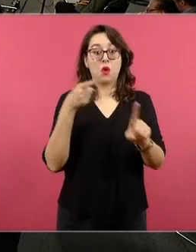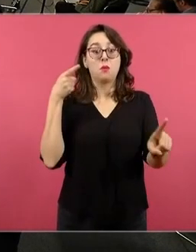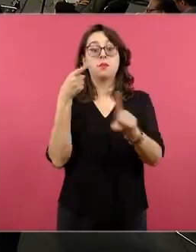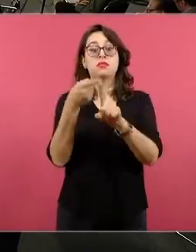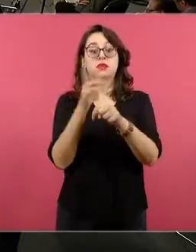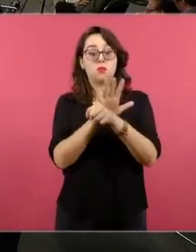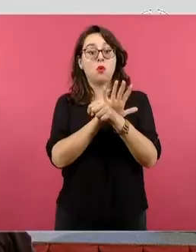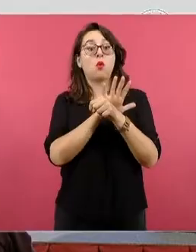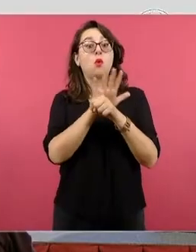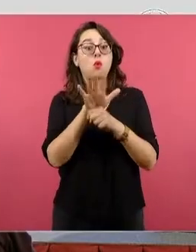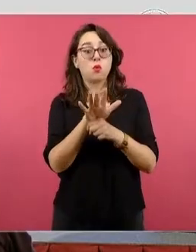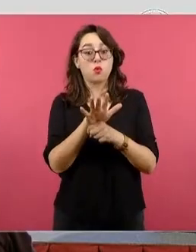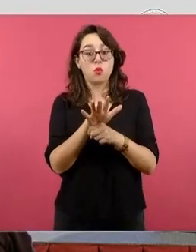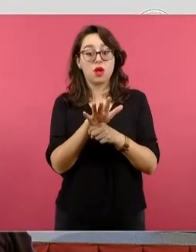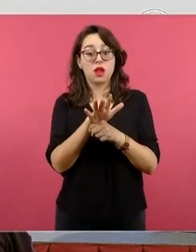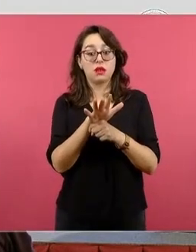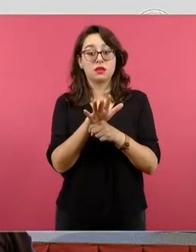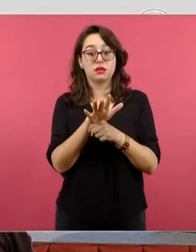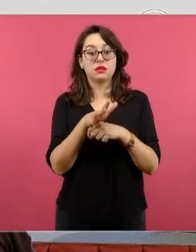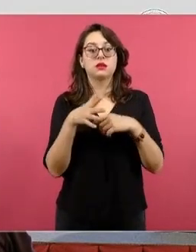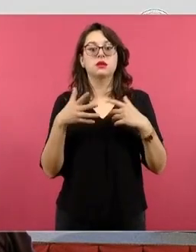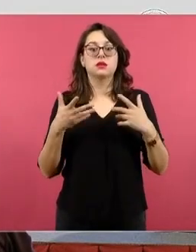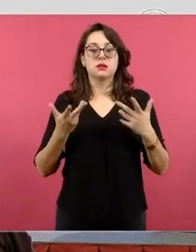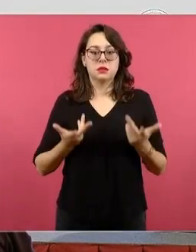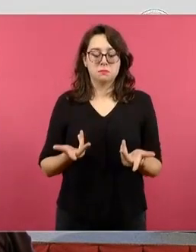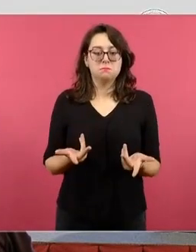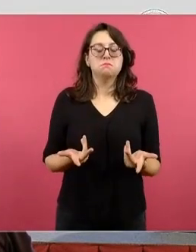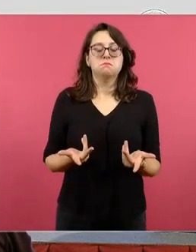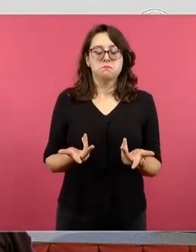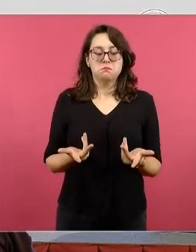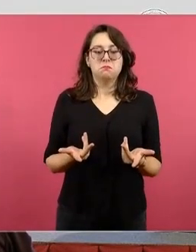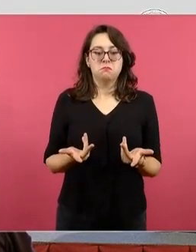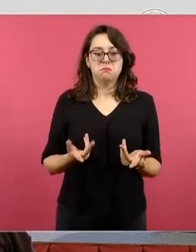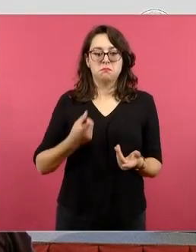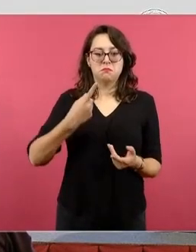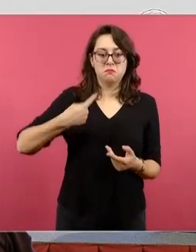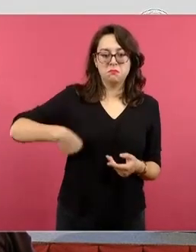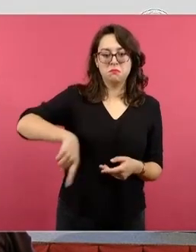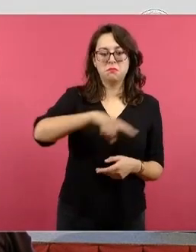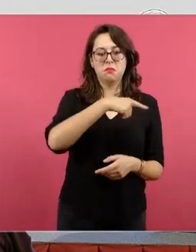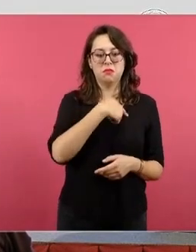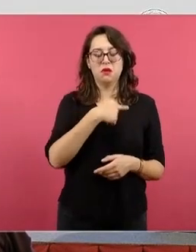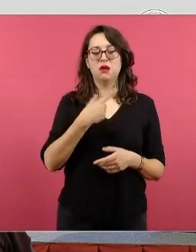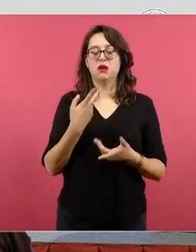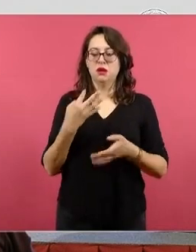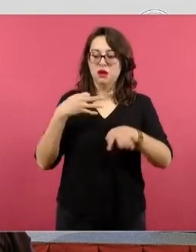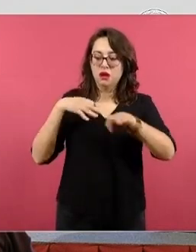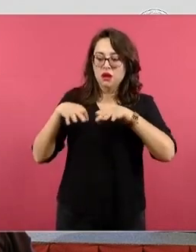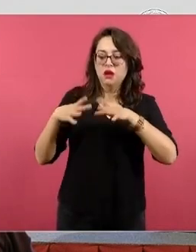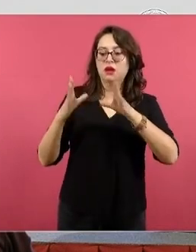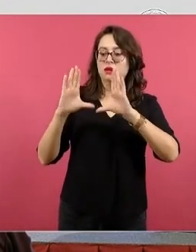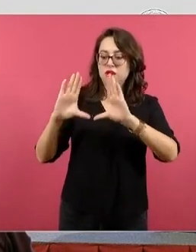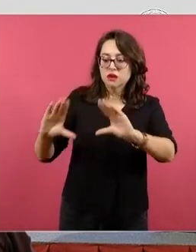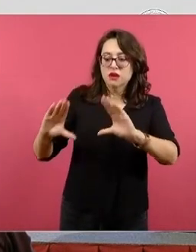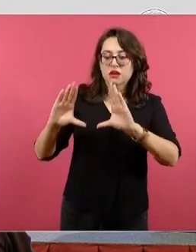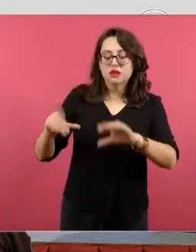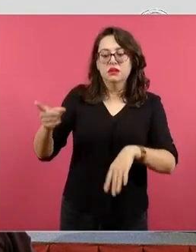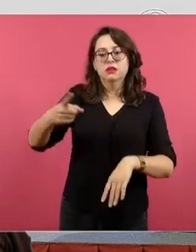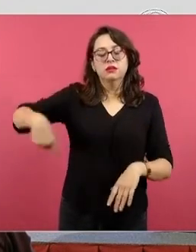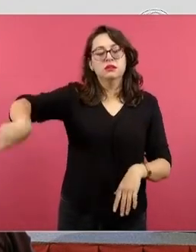sus objetos de aprendizaje, que es lo que nosotros vamos a trabajar, padres de familia, es que los estudiantes